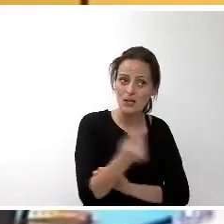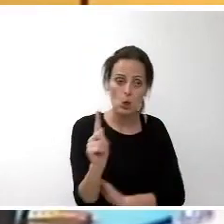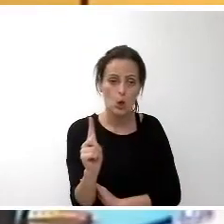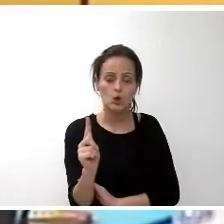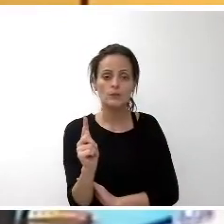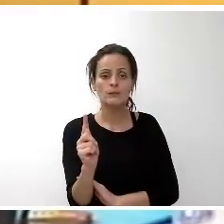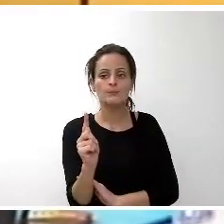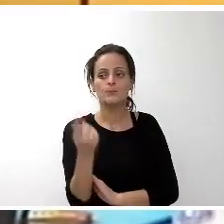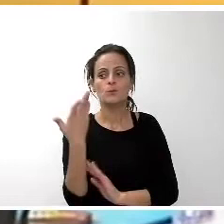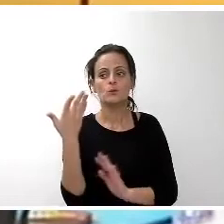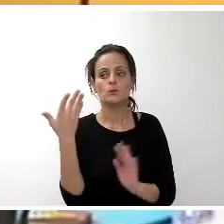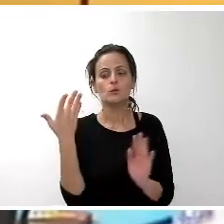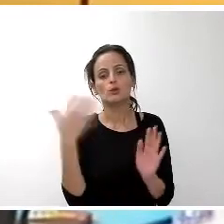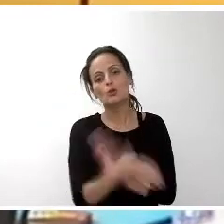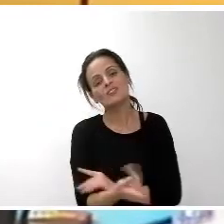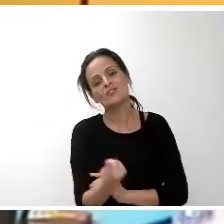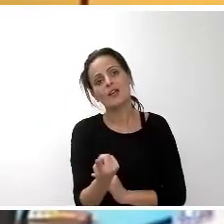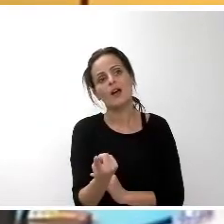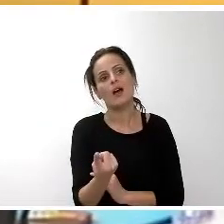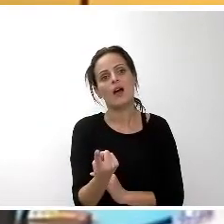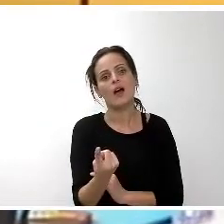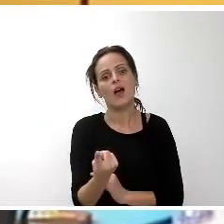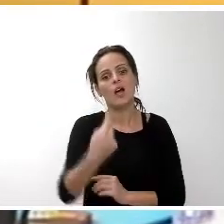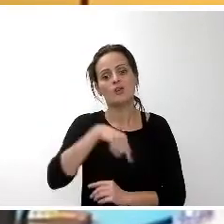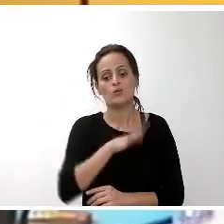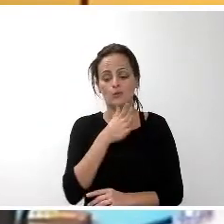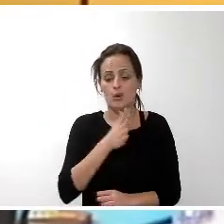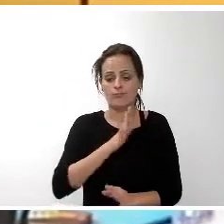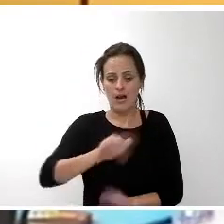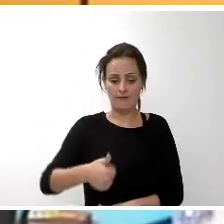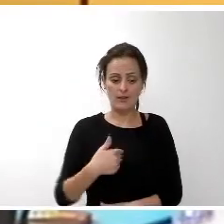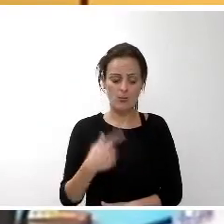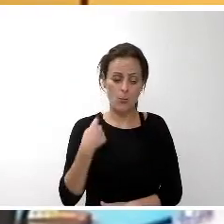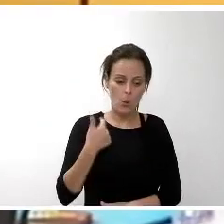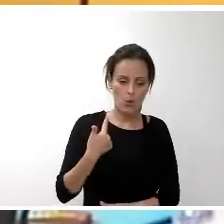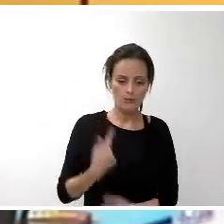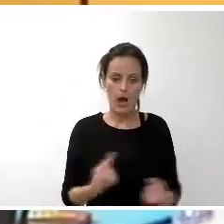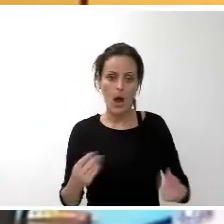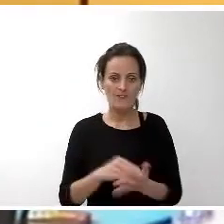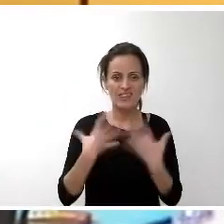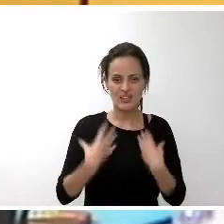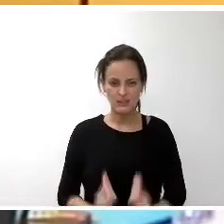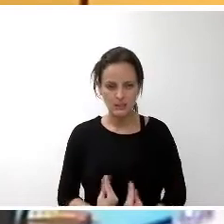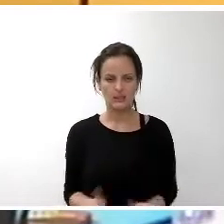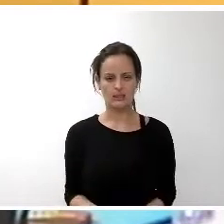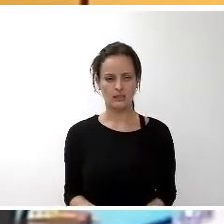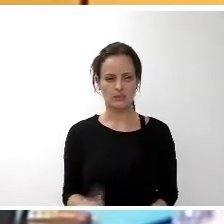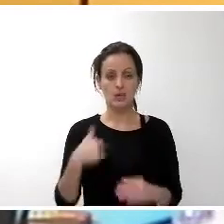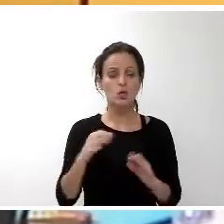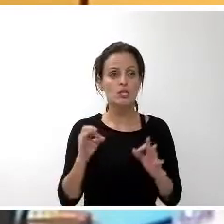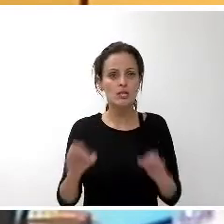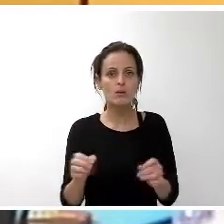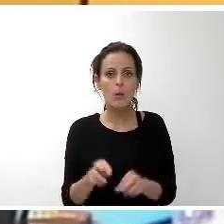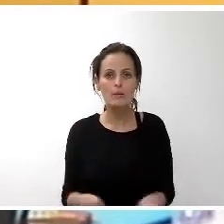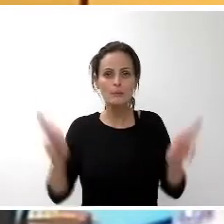suponga, pues, desde luego, un disgusto y una tristeza. Pero siempre con la esperanza de que la situación